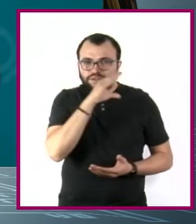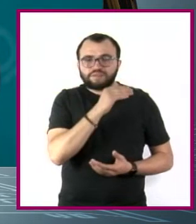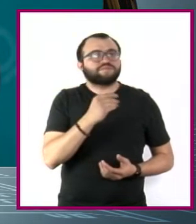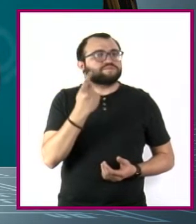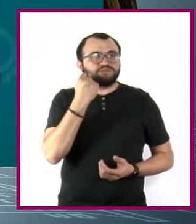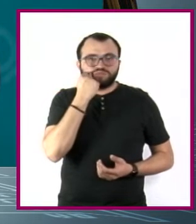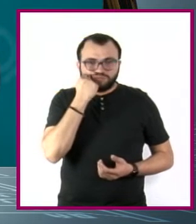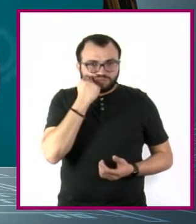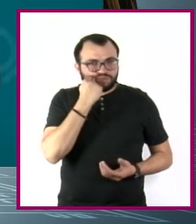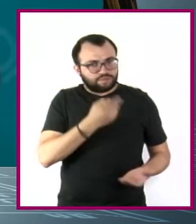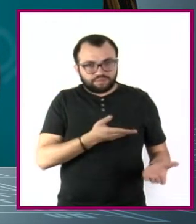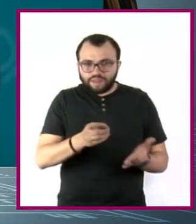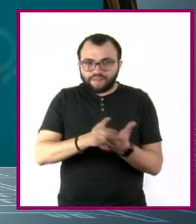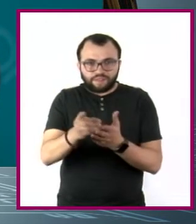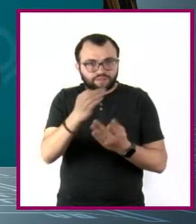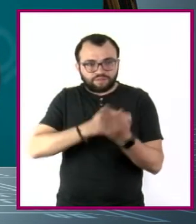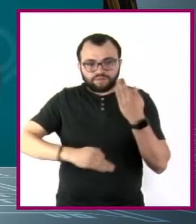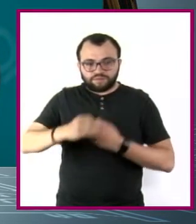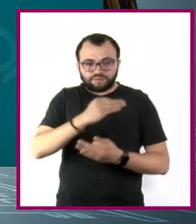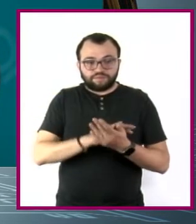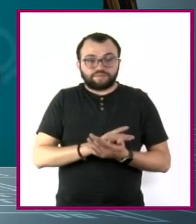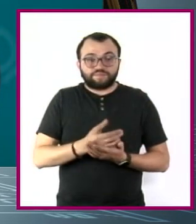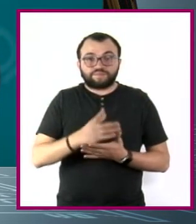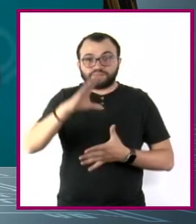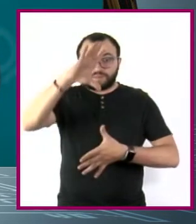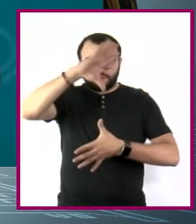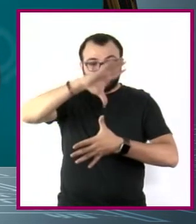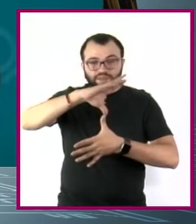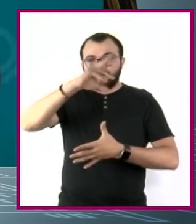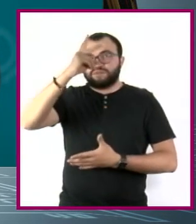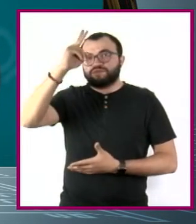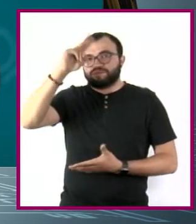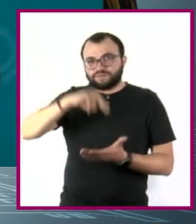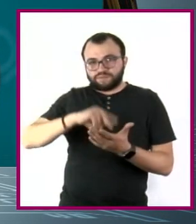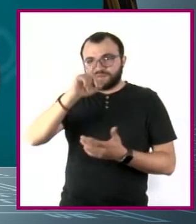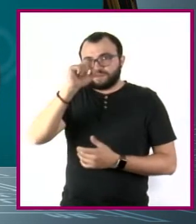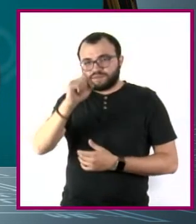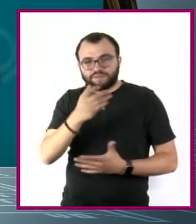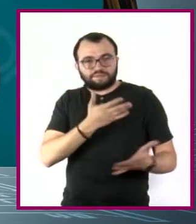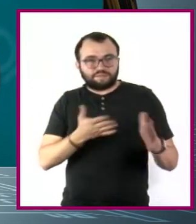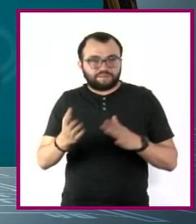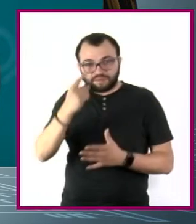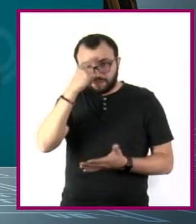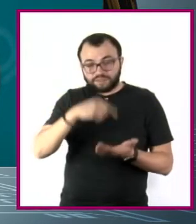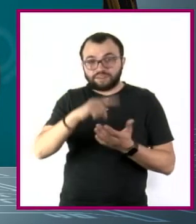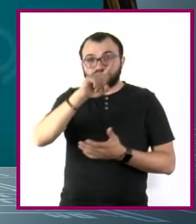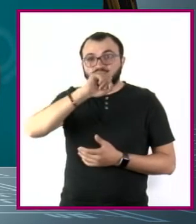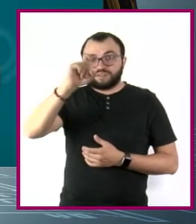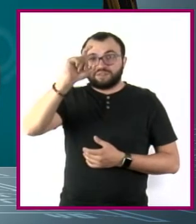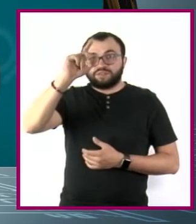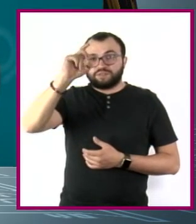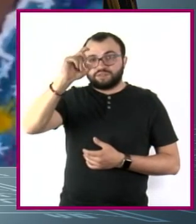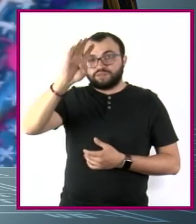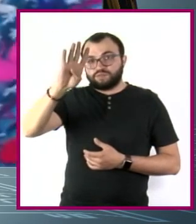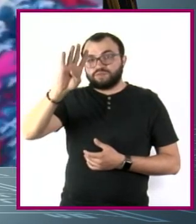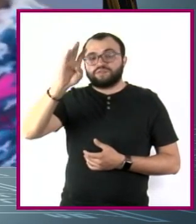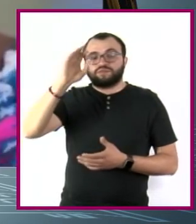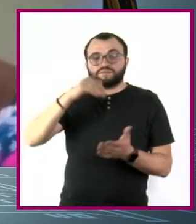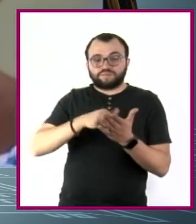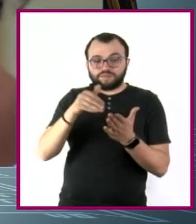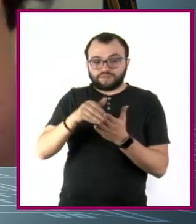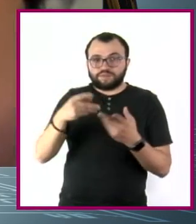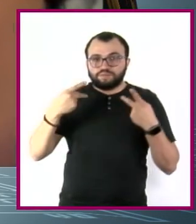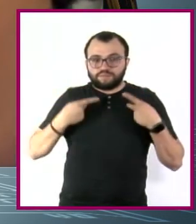al último censo de cada país de América Latina y las estimaciones a 2020 permiten calcular que 134 millones de personas se